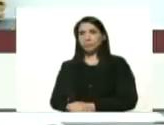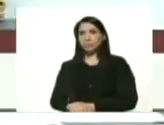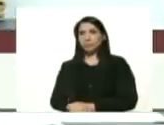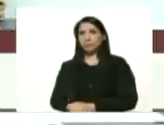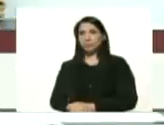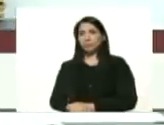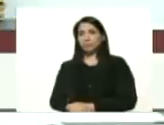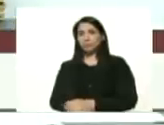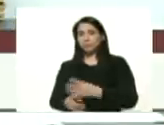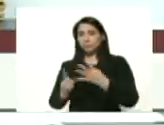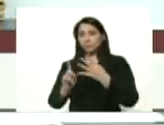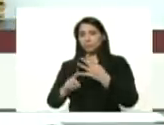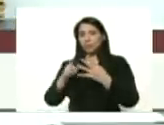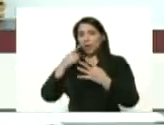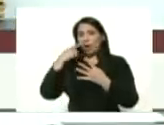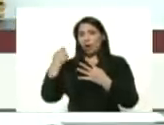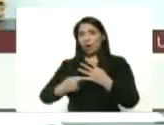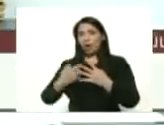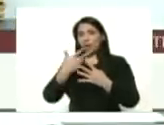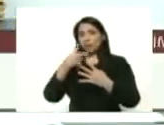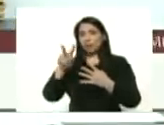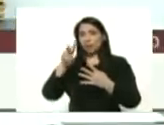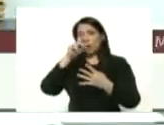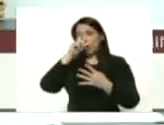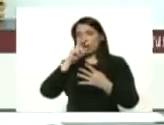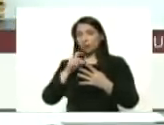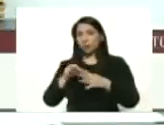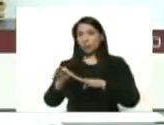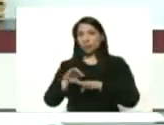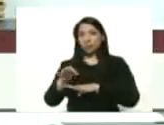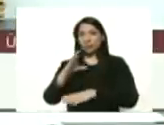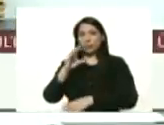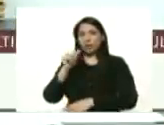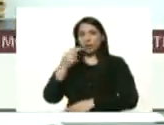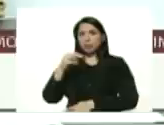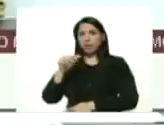hombre de 32 años municipio La Cañada